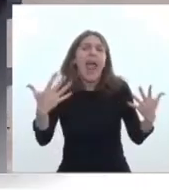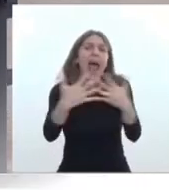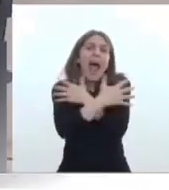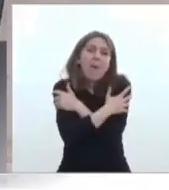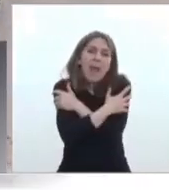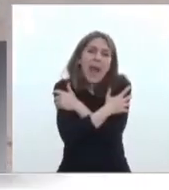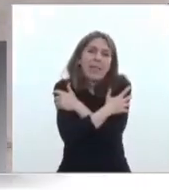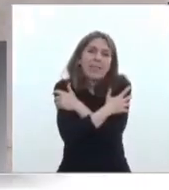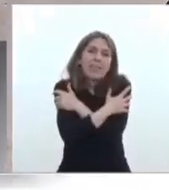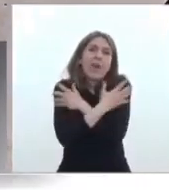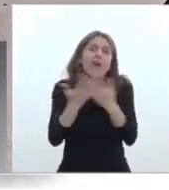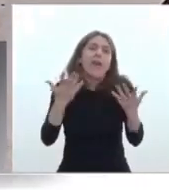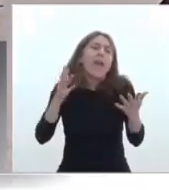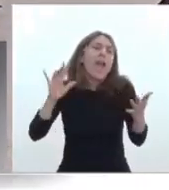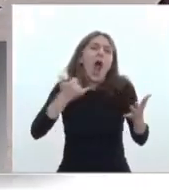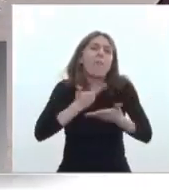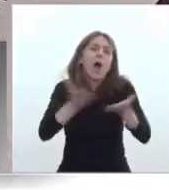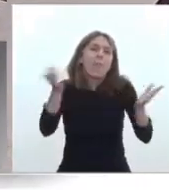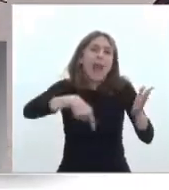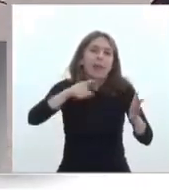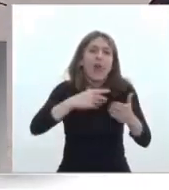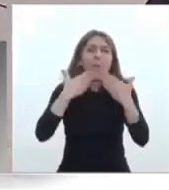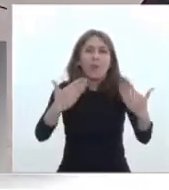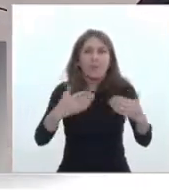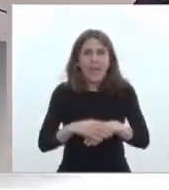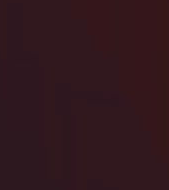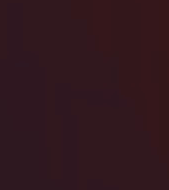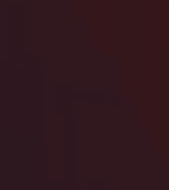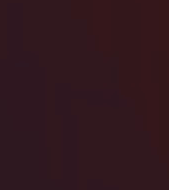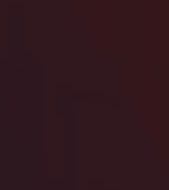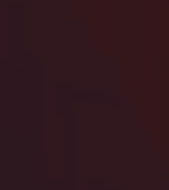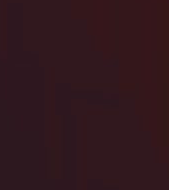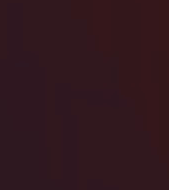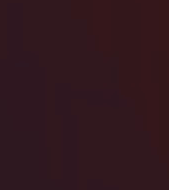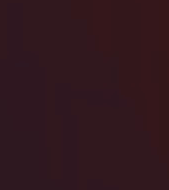y lo mejor para todos. gracias. Gracias. Gracias.